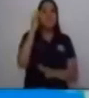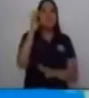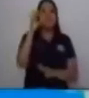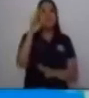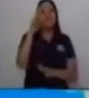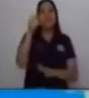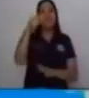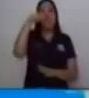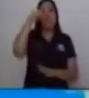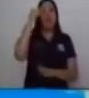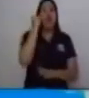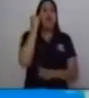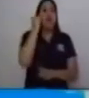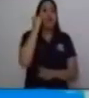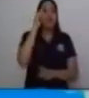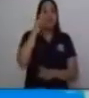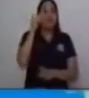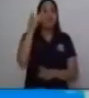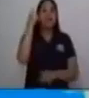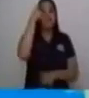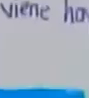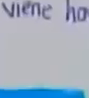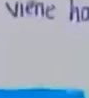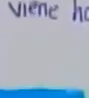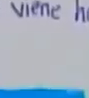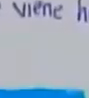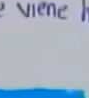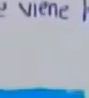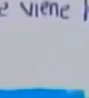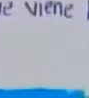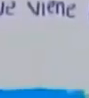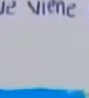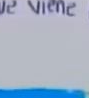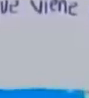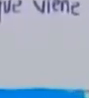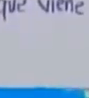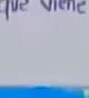deseo el deseo de que algo pase.